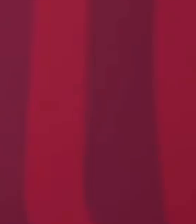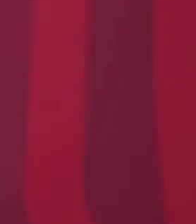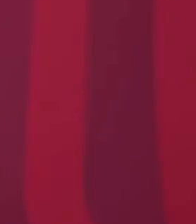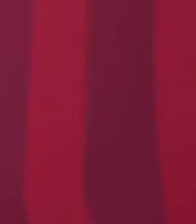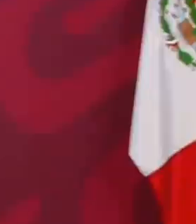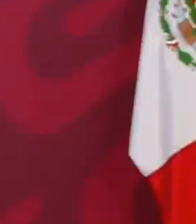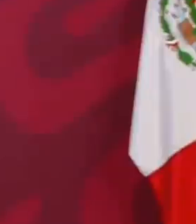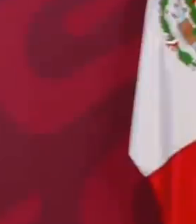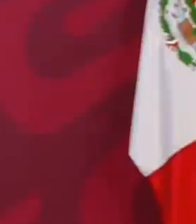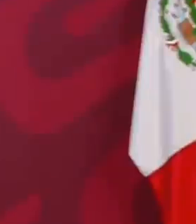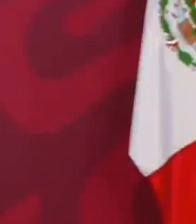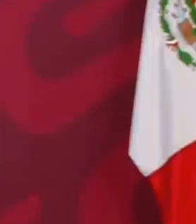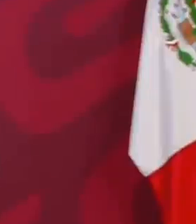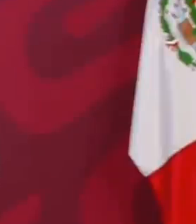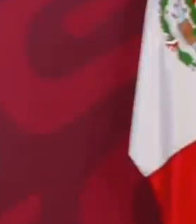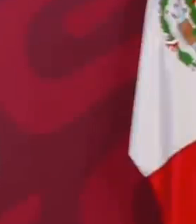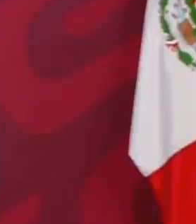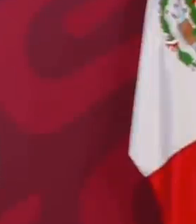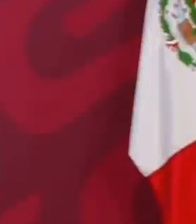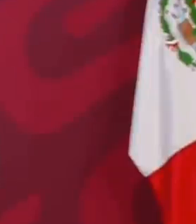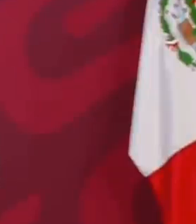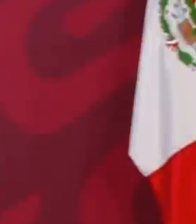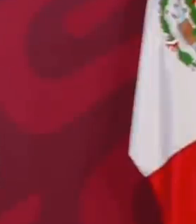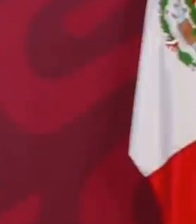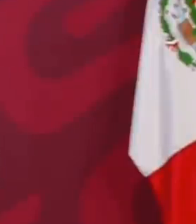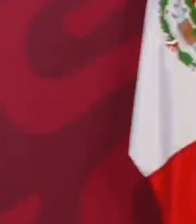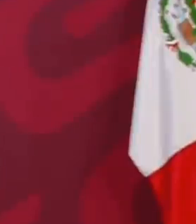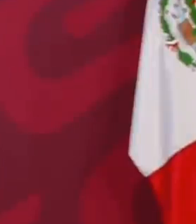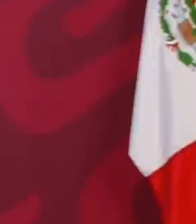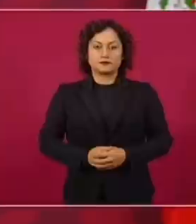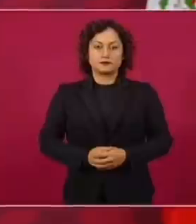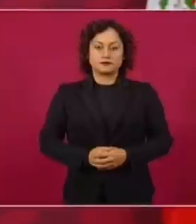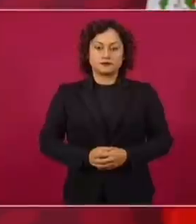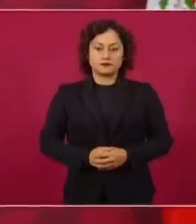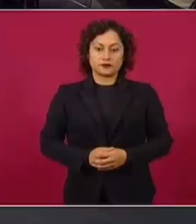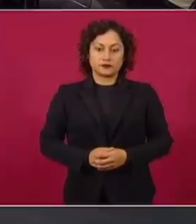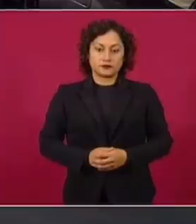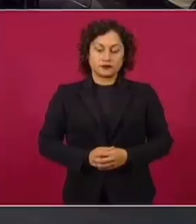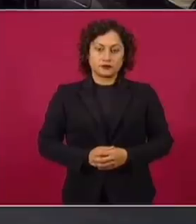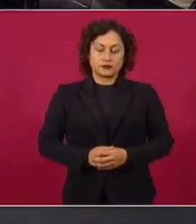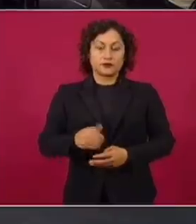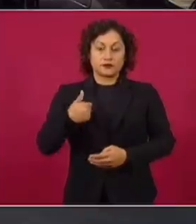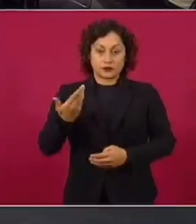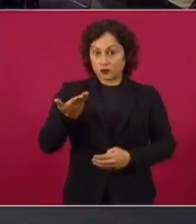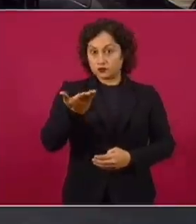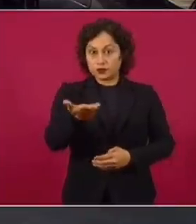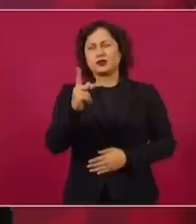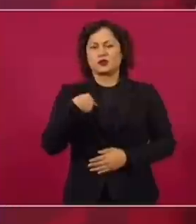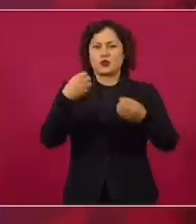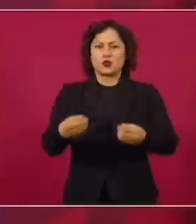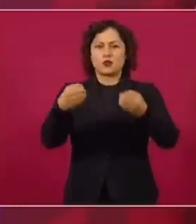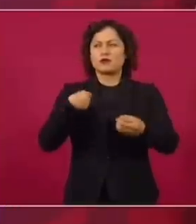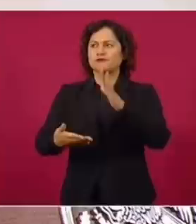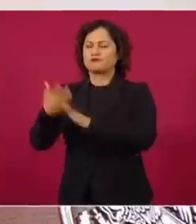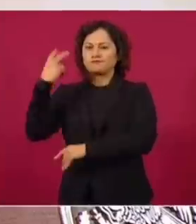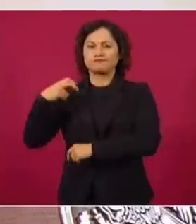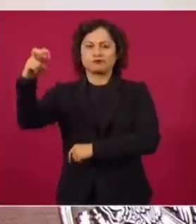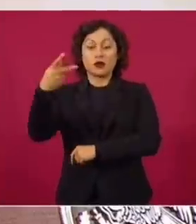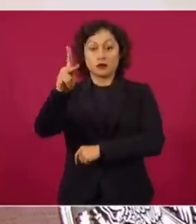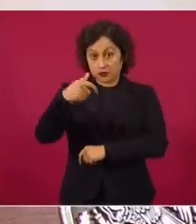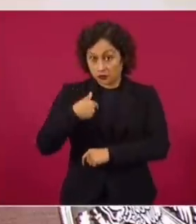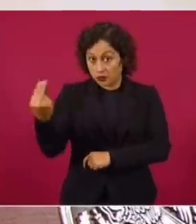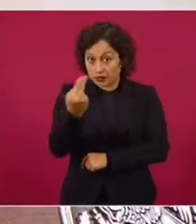la Cuarta Transformación. Y voy a pedir al Instituto de la Transparencia, porque necesito